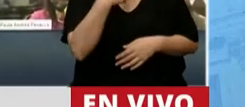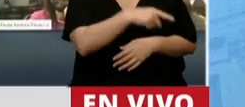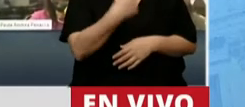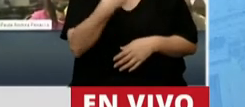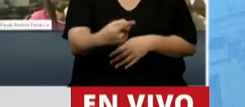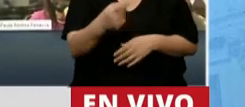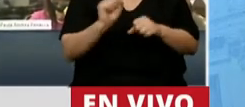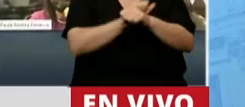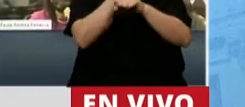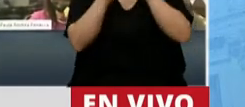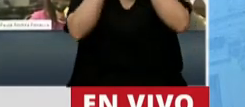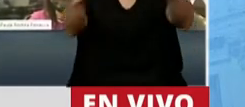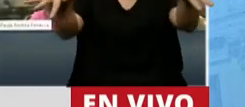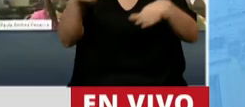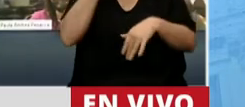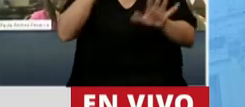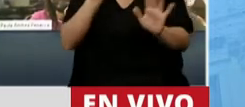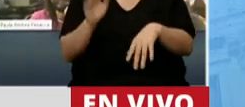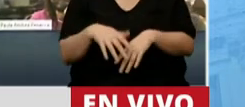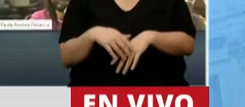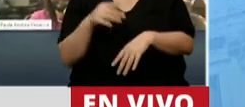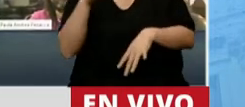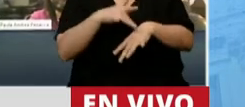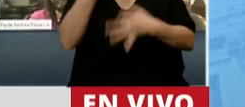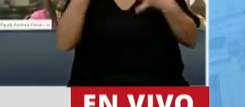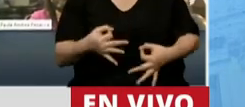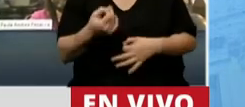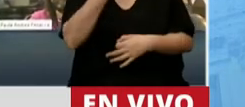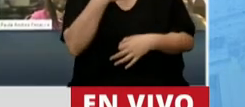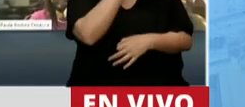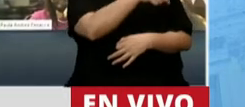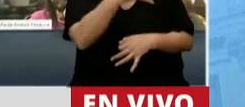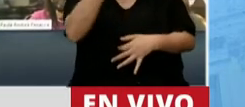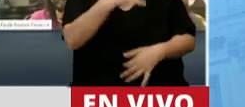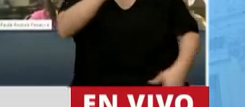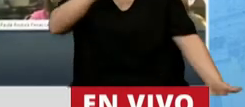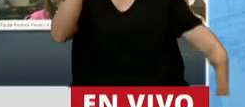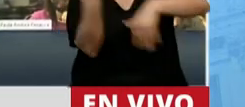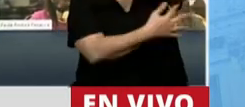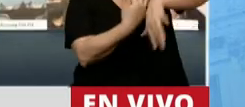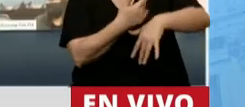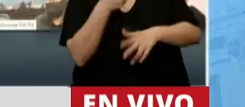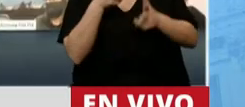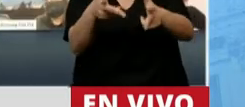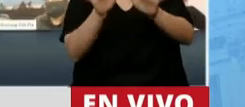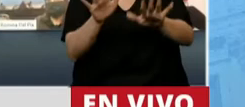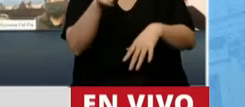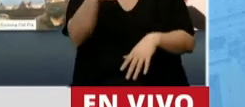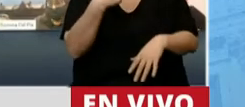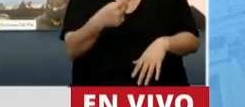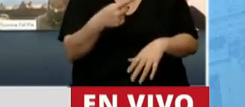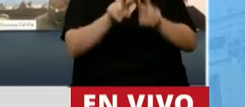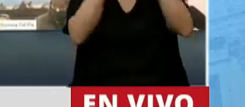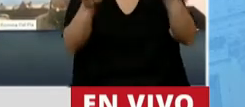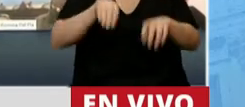de que si la pandemia le hubiese tocado, hubiese sido una catástrofe? Quiero saber, ¿usted habla del amor?